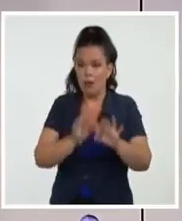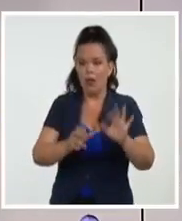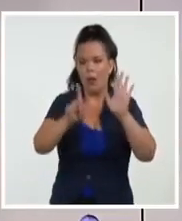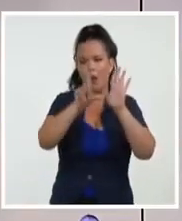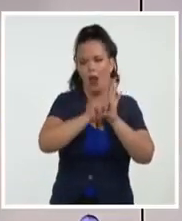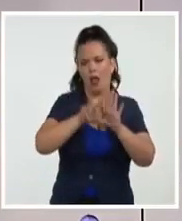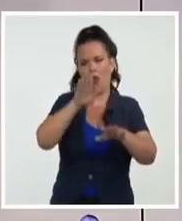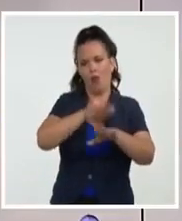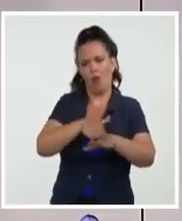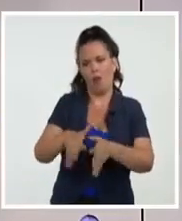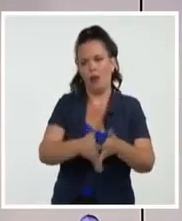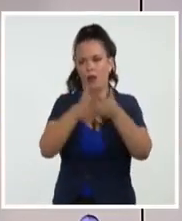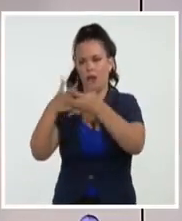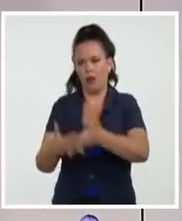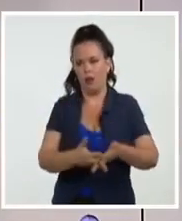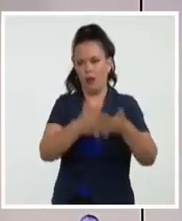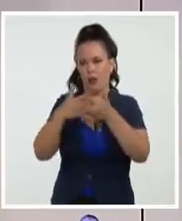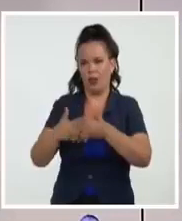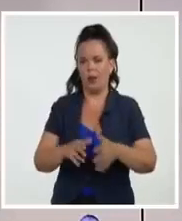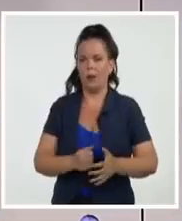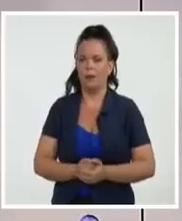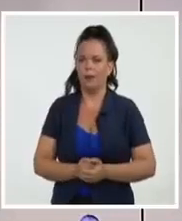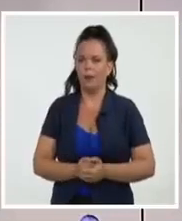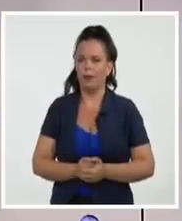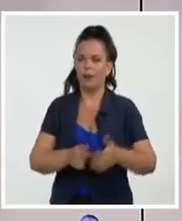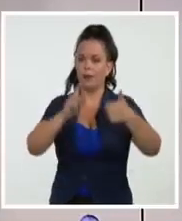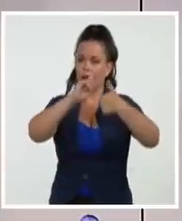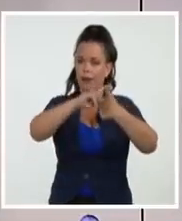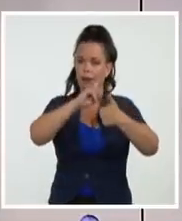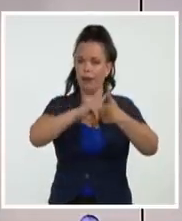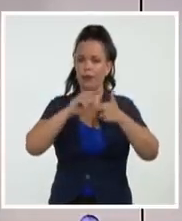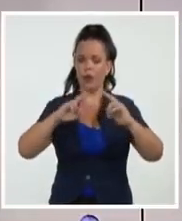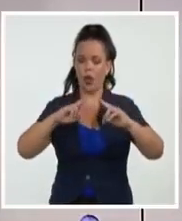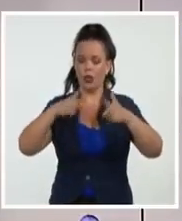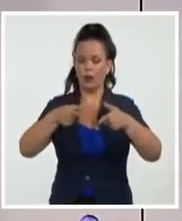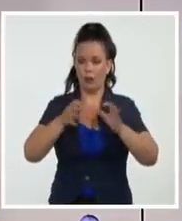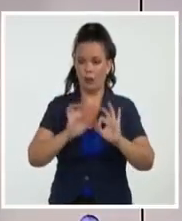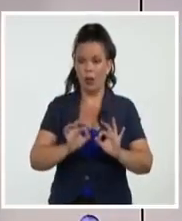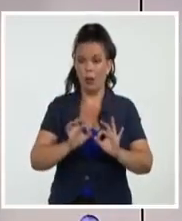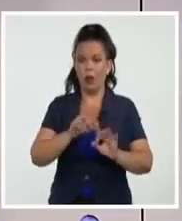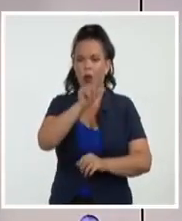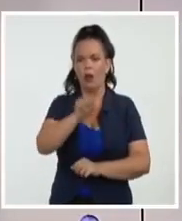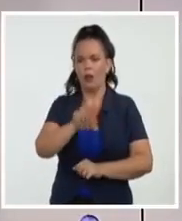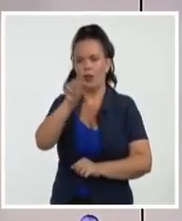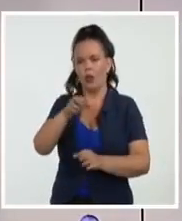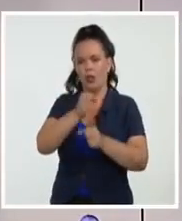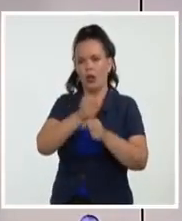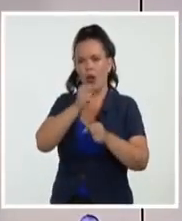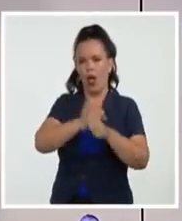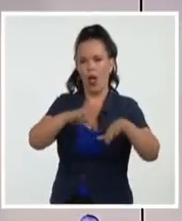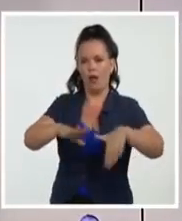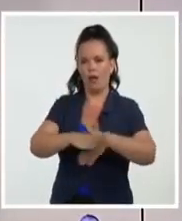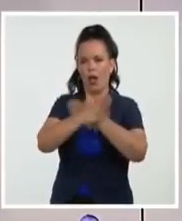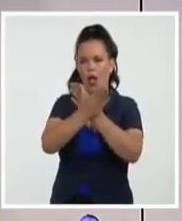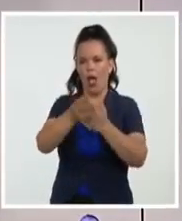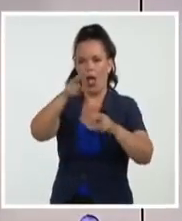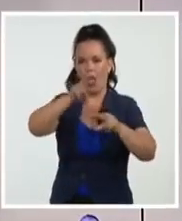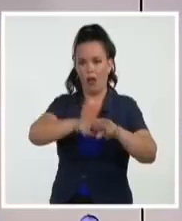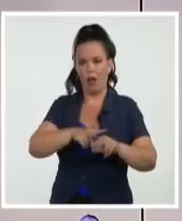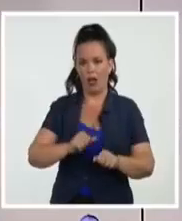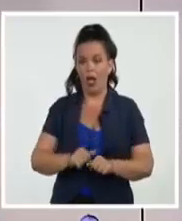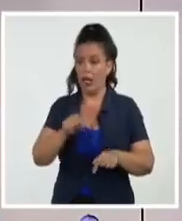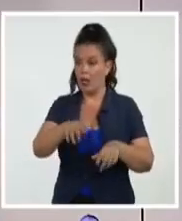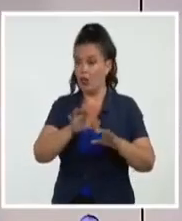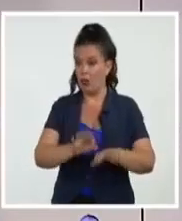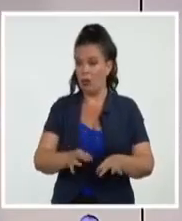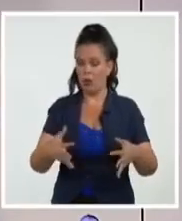Quinto, la reasignación de personal en la embajada de Estados Unidos en La Habana. Cuestión muy estrechamente relacionada